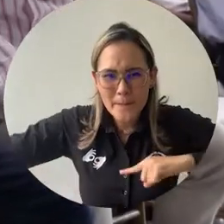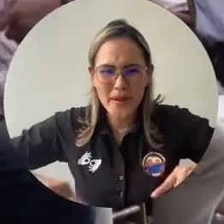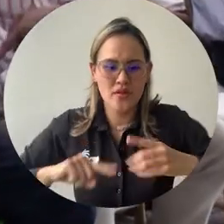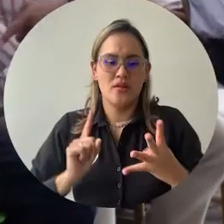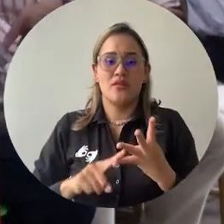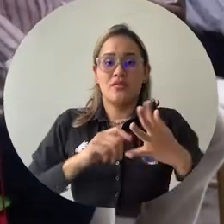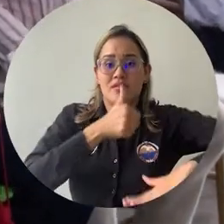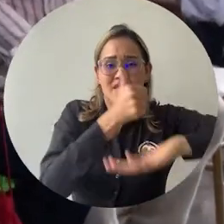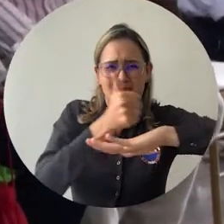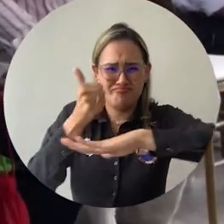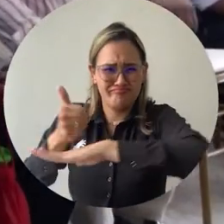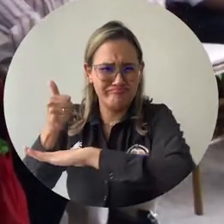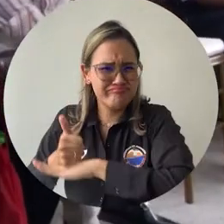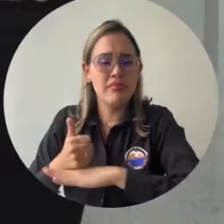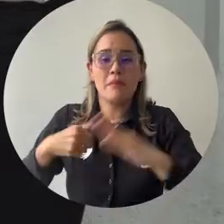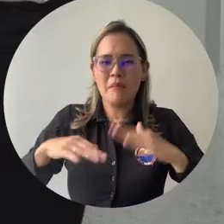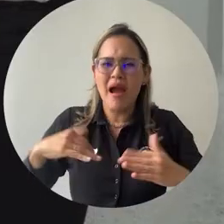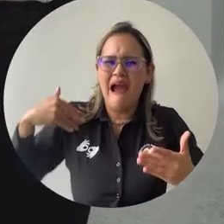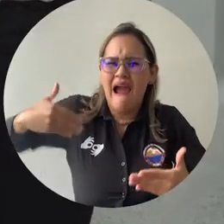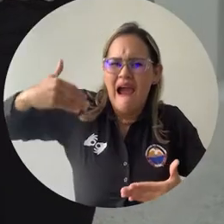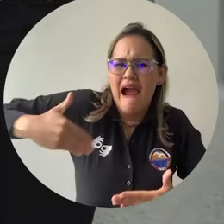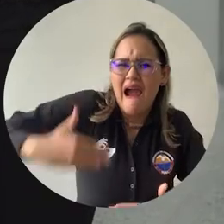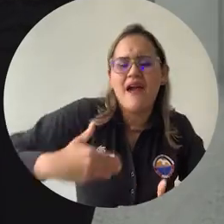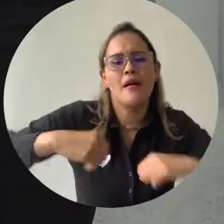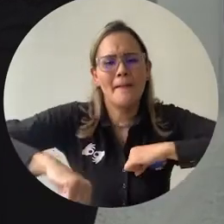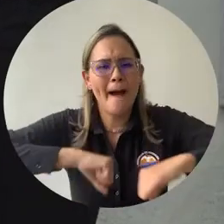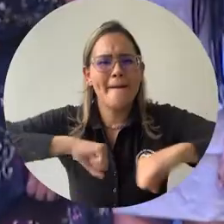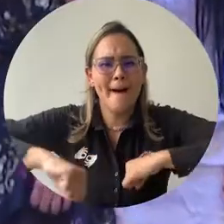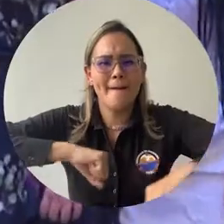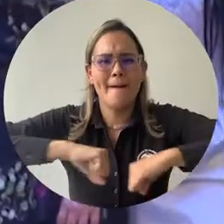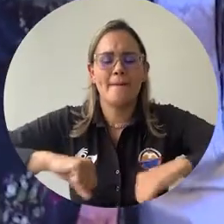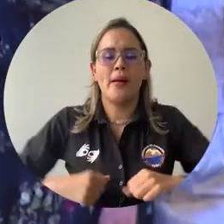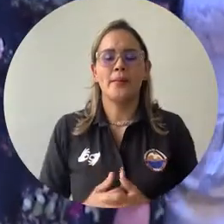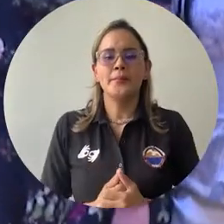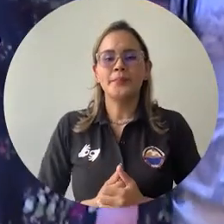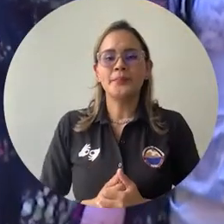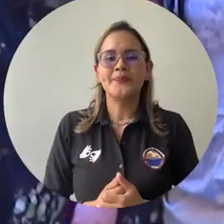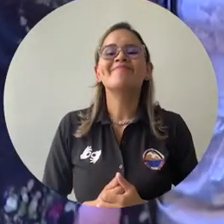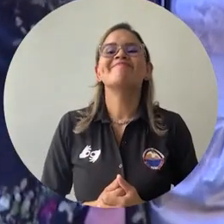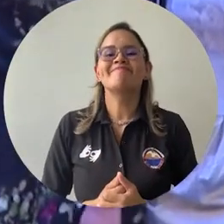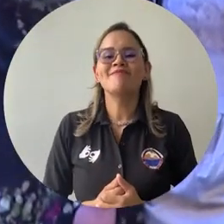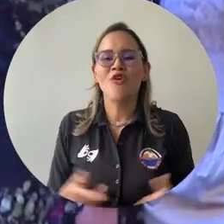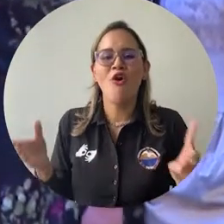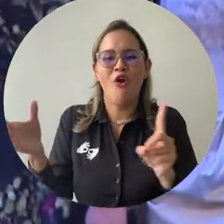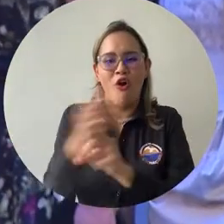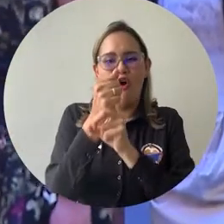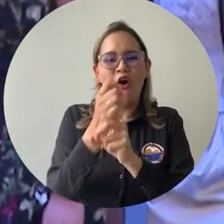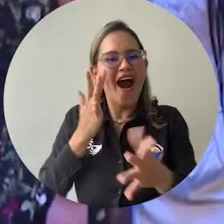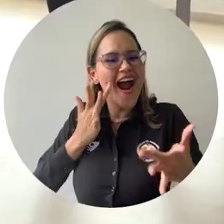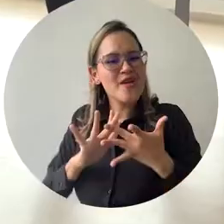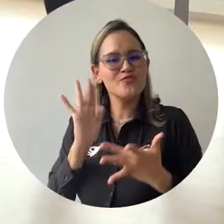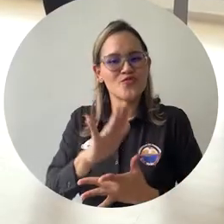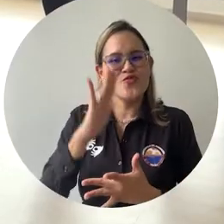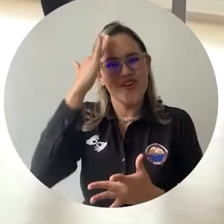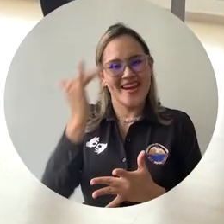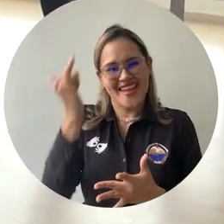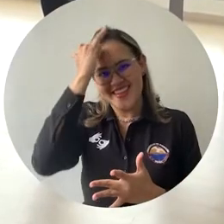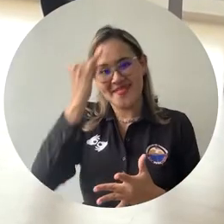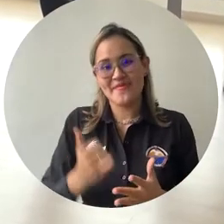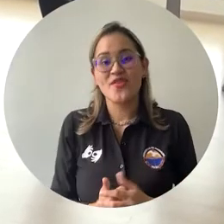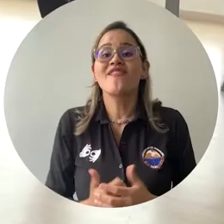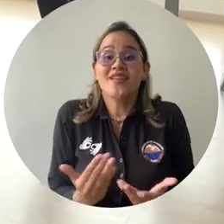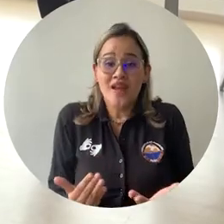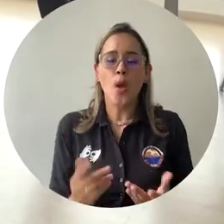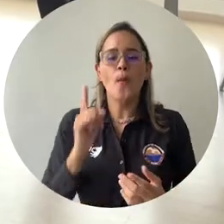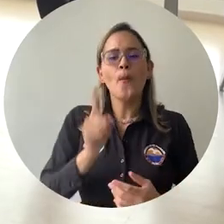las directivas que en todo este tiempo han trasladado por la institución. Esto es un logro netamente académico, en donde nuestros